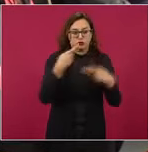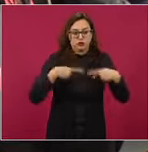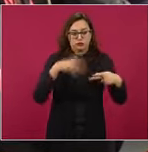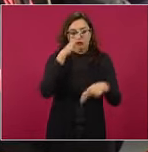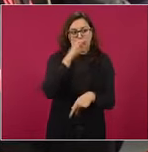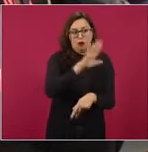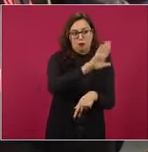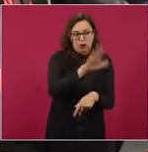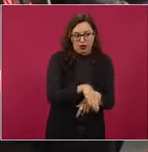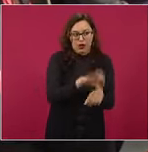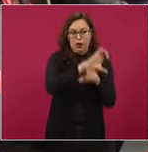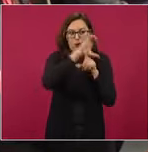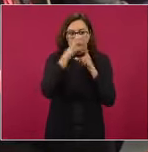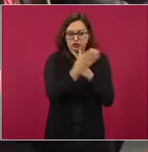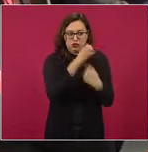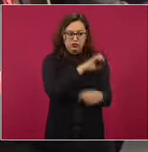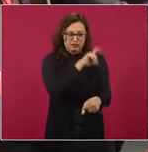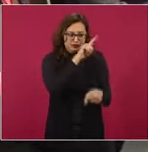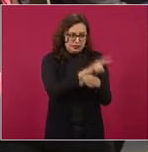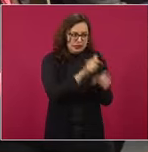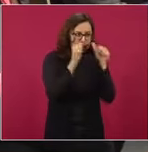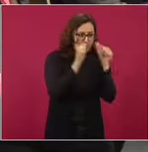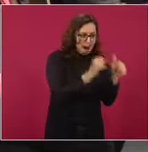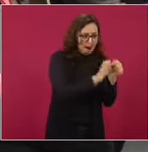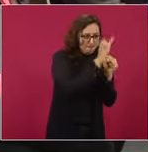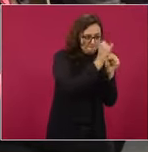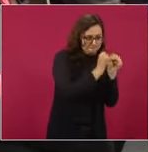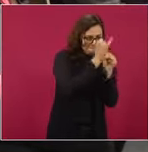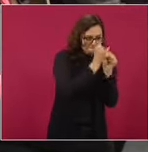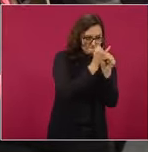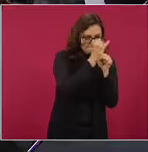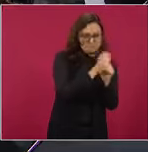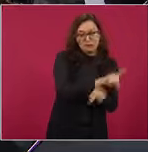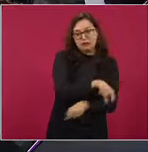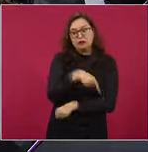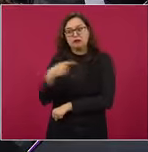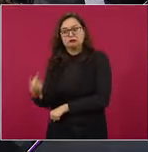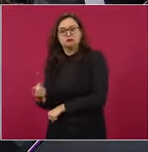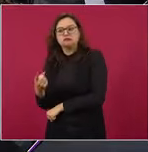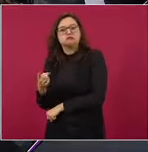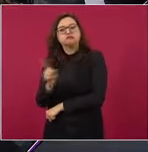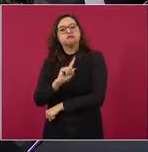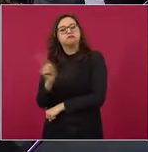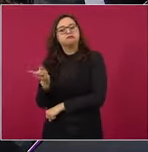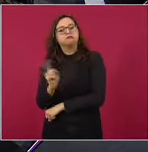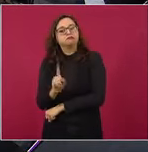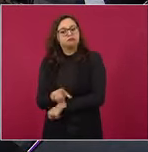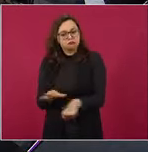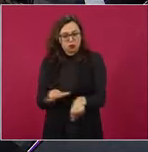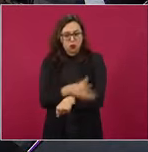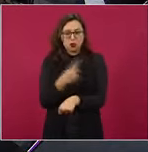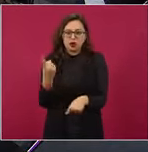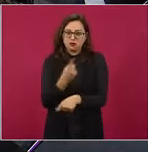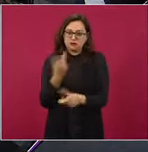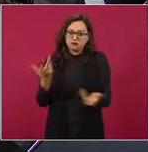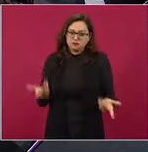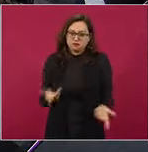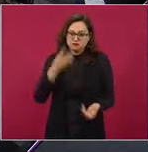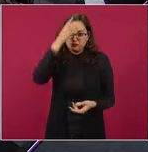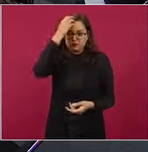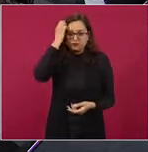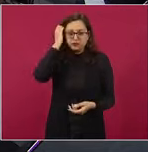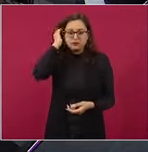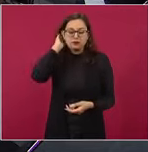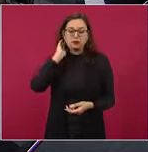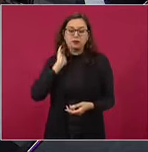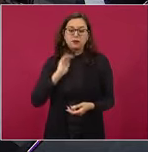Freddy está pidiendo también un trato igual, por qué no una fiscalía especial también para todos los casos, le están jugando el dedo en la